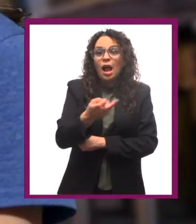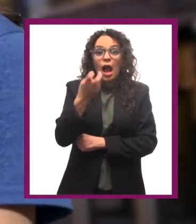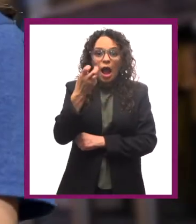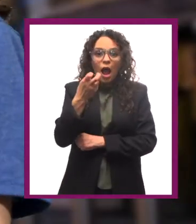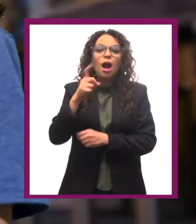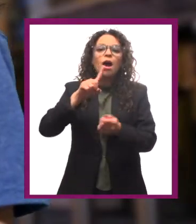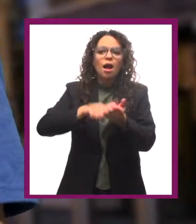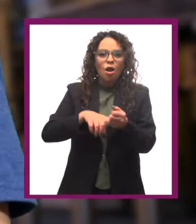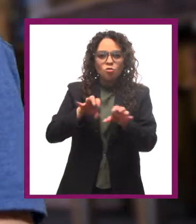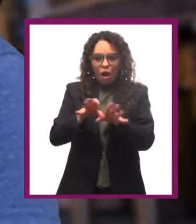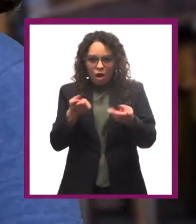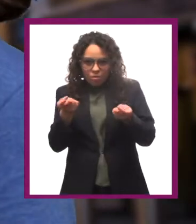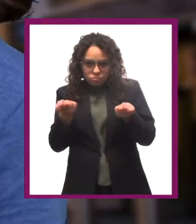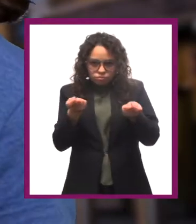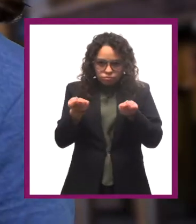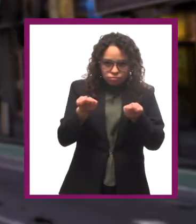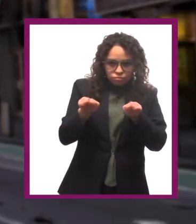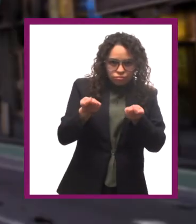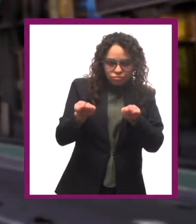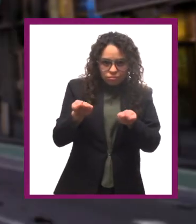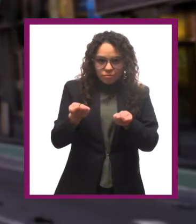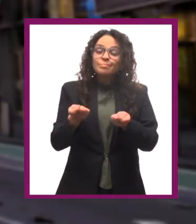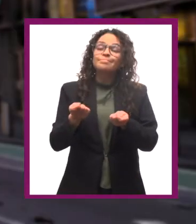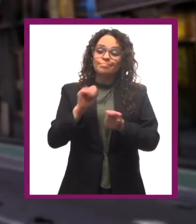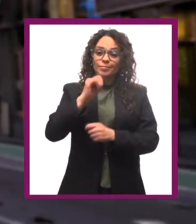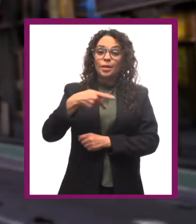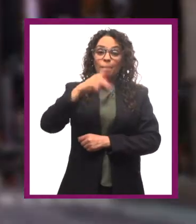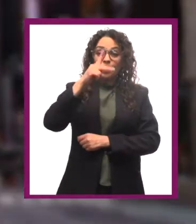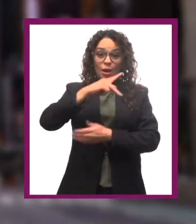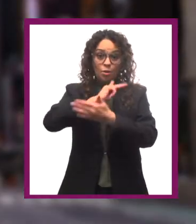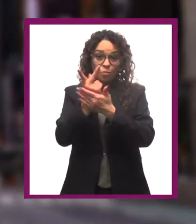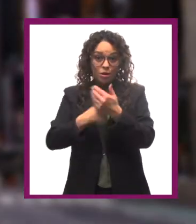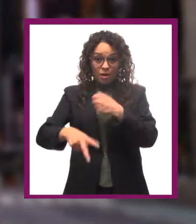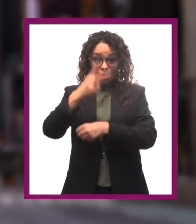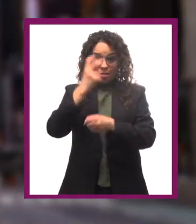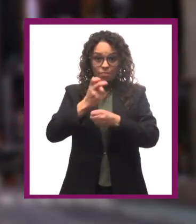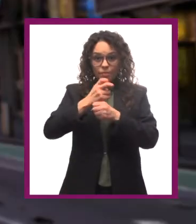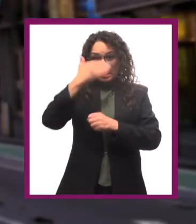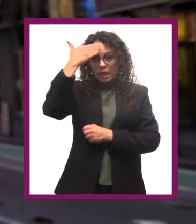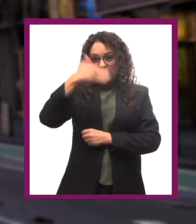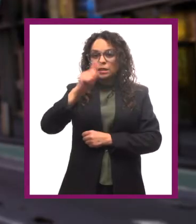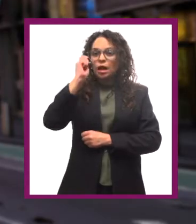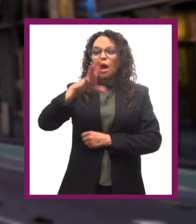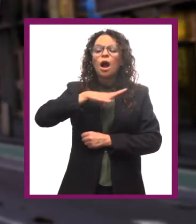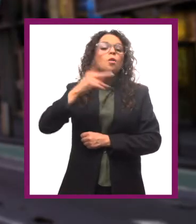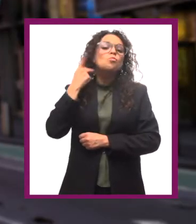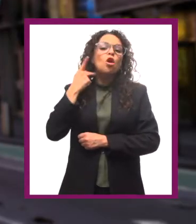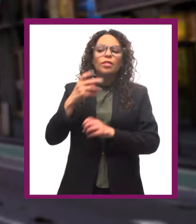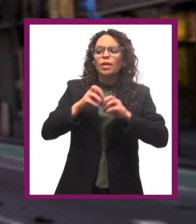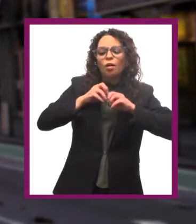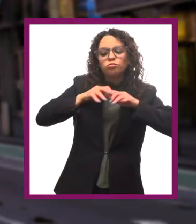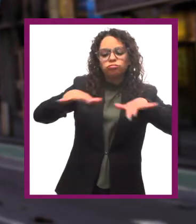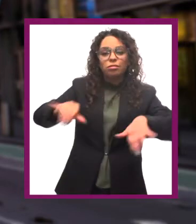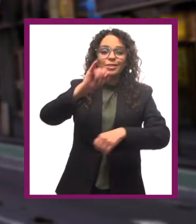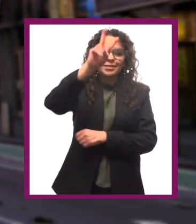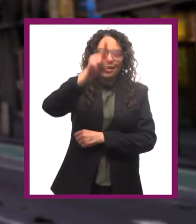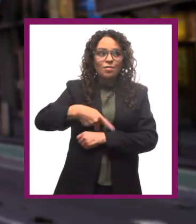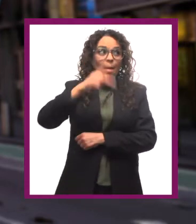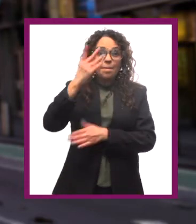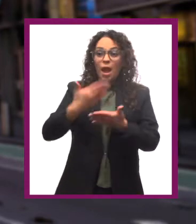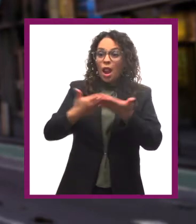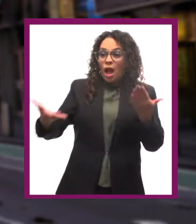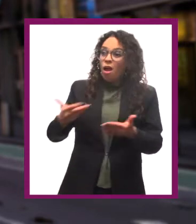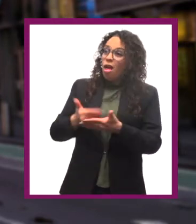evidente de comunicación persuasiva. Aunque también todos sabemos gracias al programa 2 que está la propaganda política. Así es,